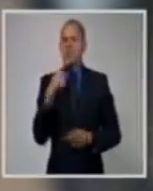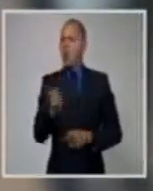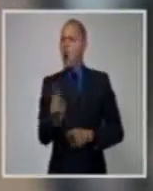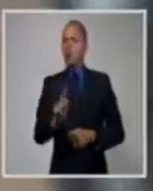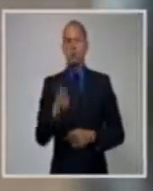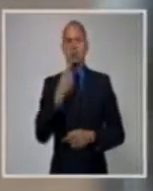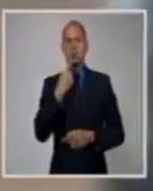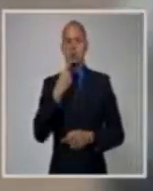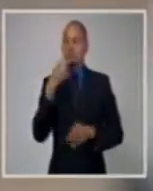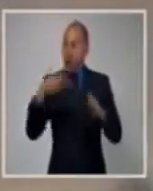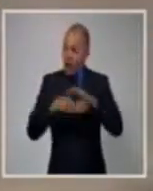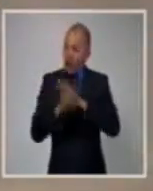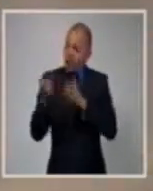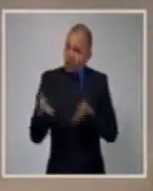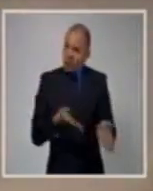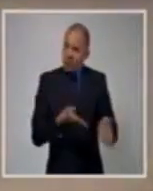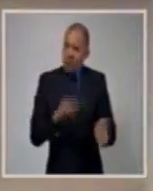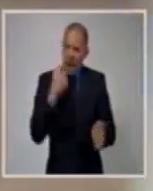los esperamos. ¿Vamos a escuchar?